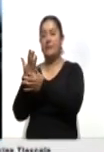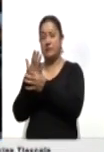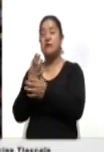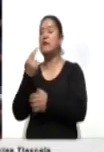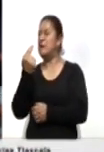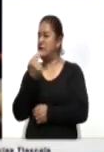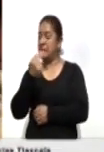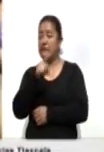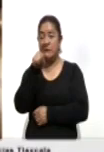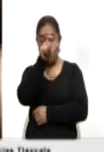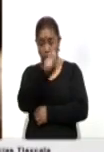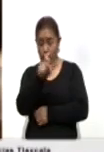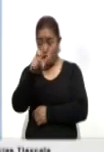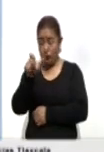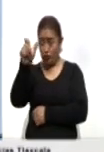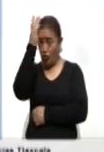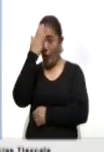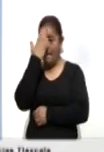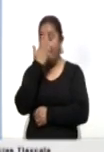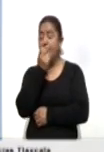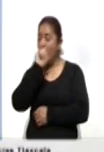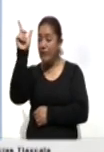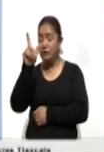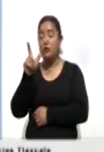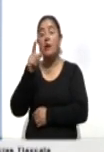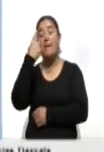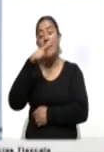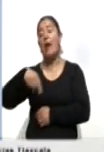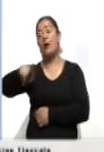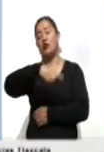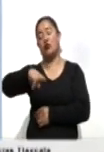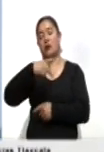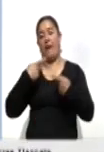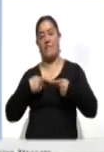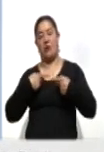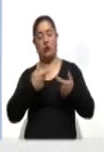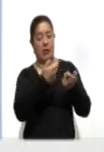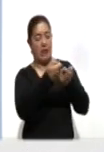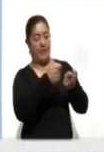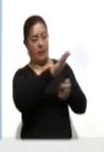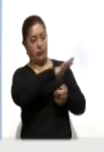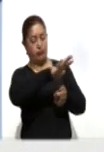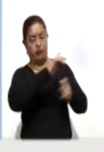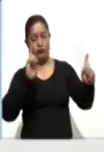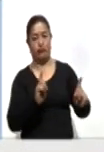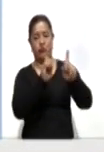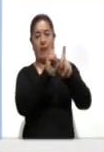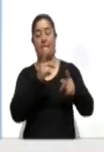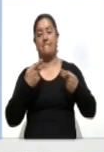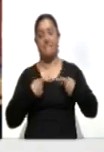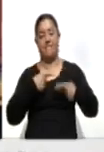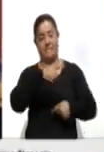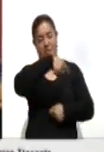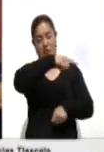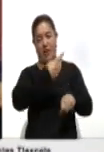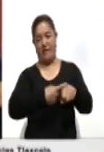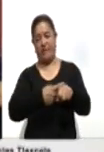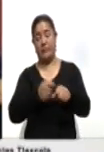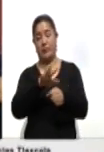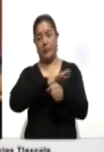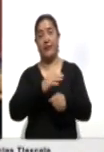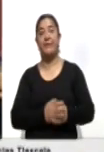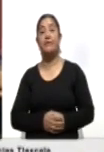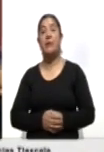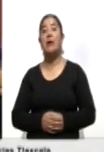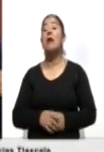esquema profesional con el que dispone el Estado para el manejo de pacientes contagiados del virus SARS-CoV-2. En este sentido,